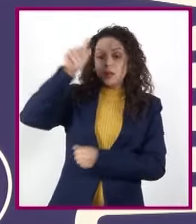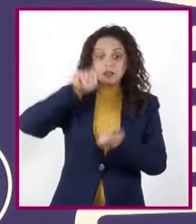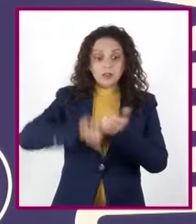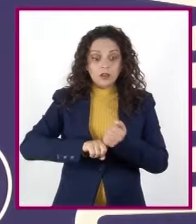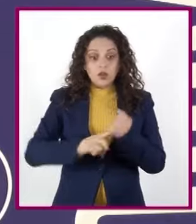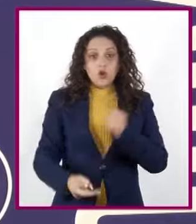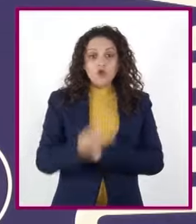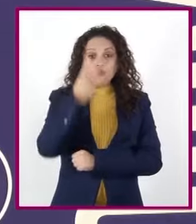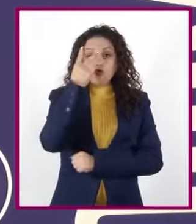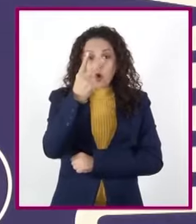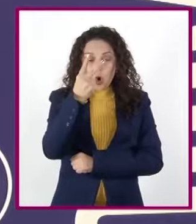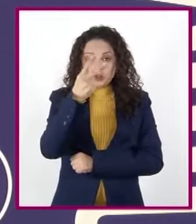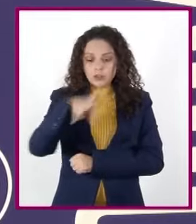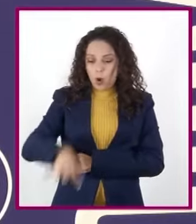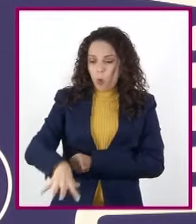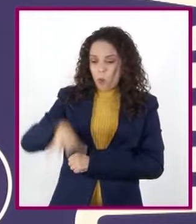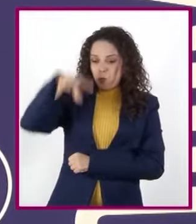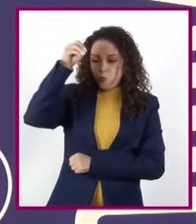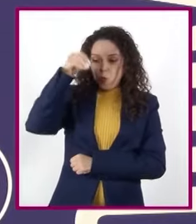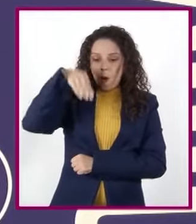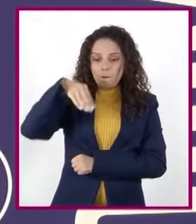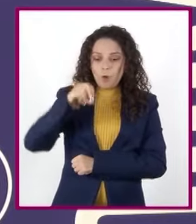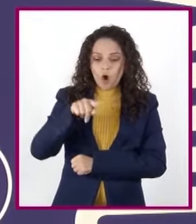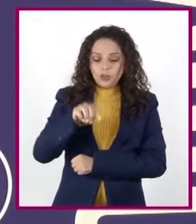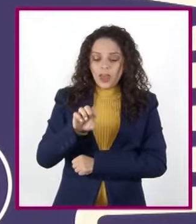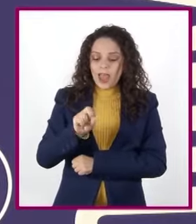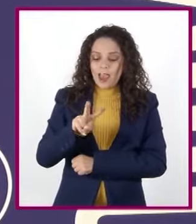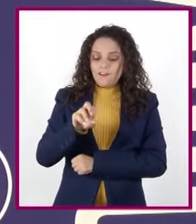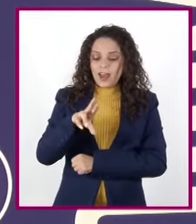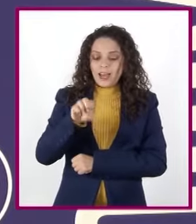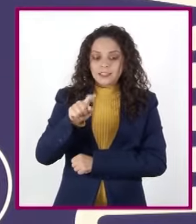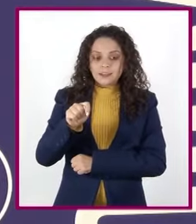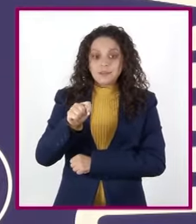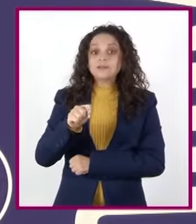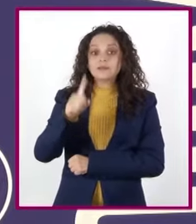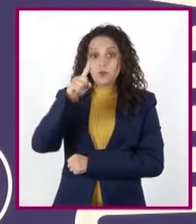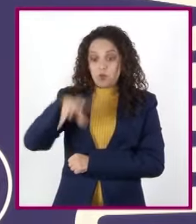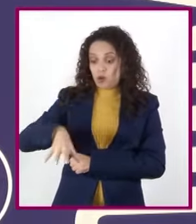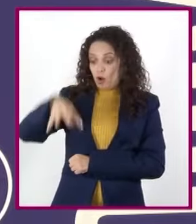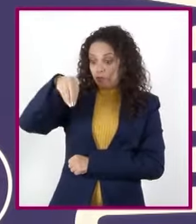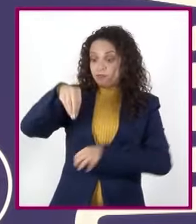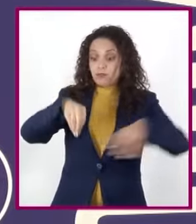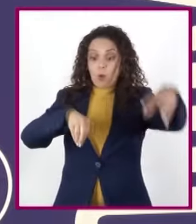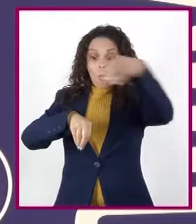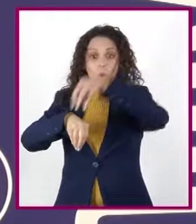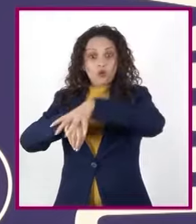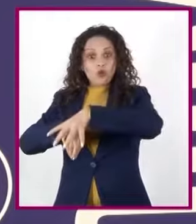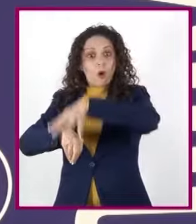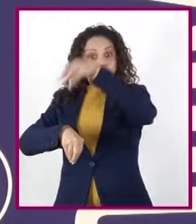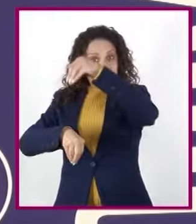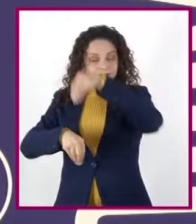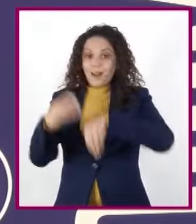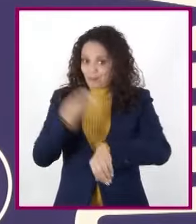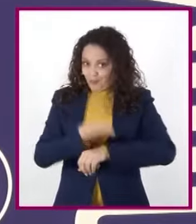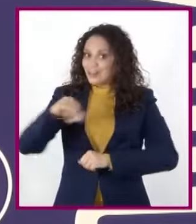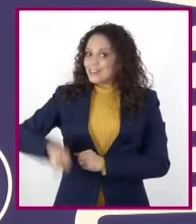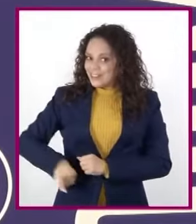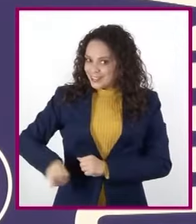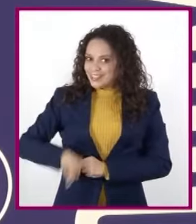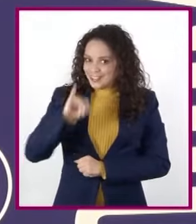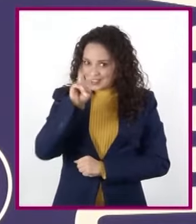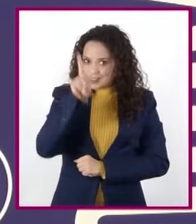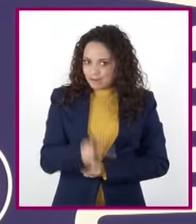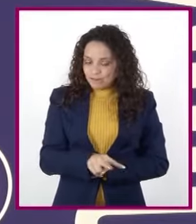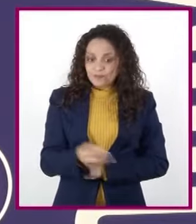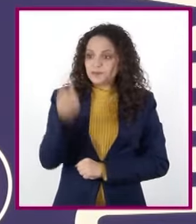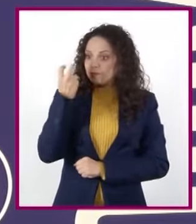montes Everest, uno encima del otro. Interesante, ¿no? También he de comentarles que esta es